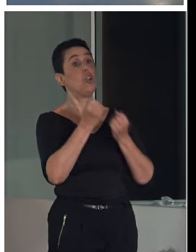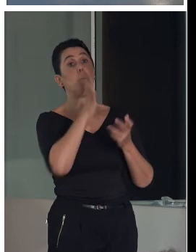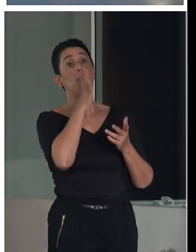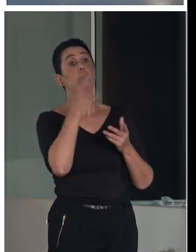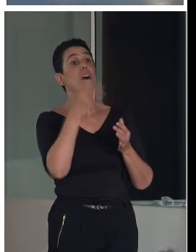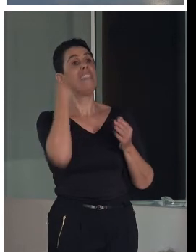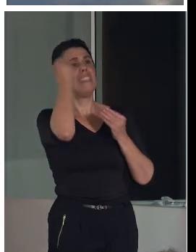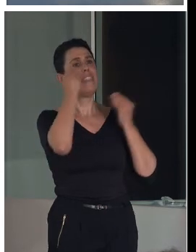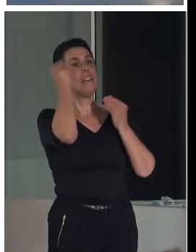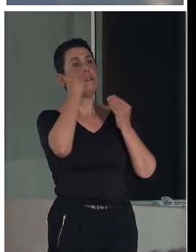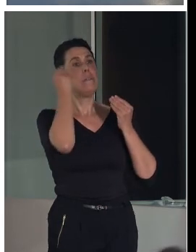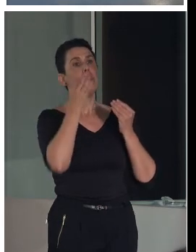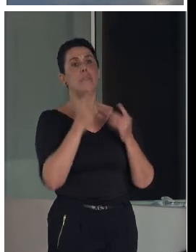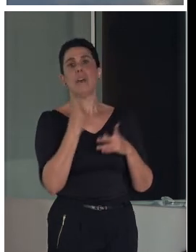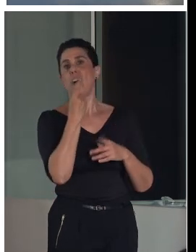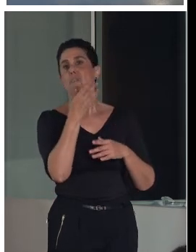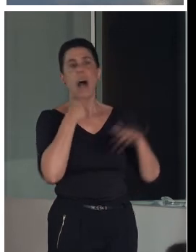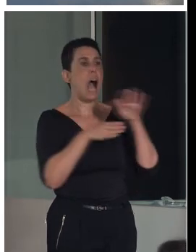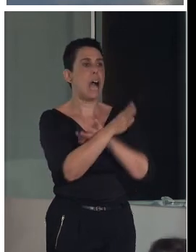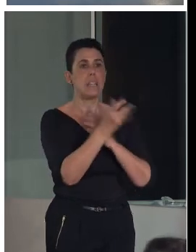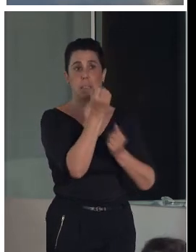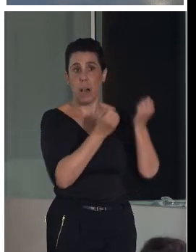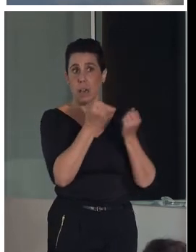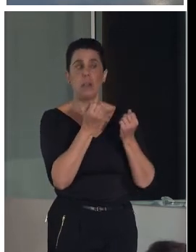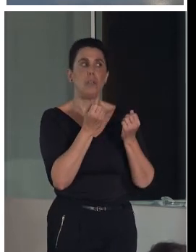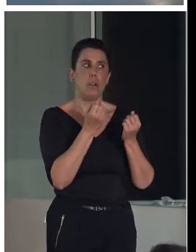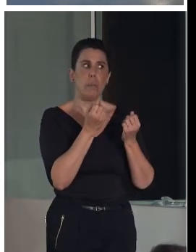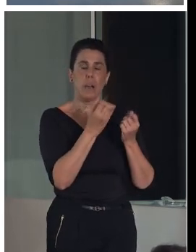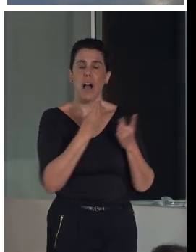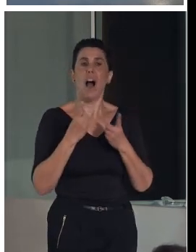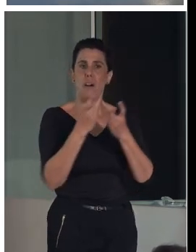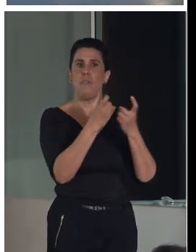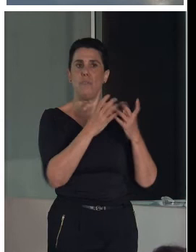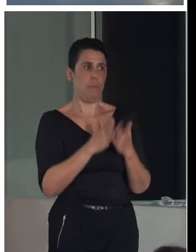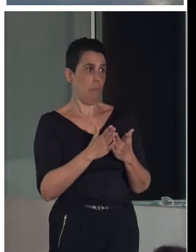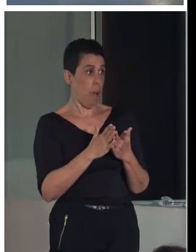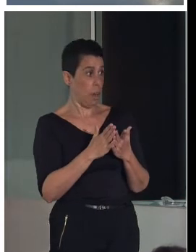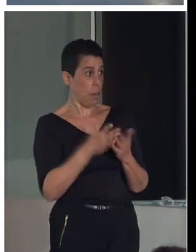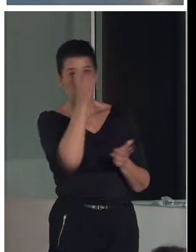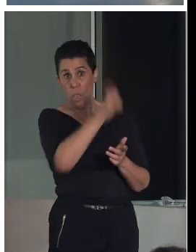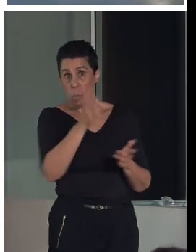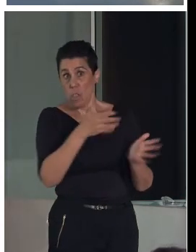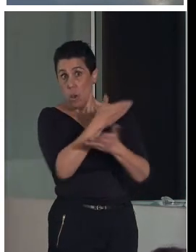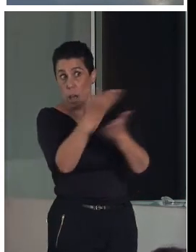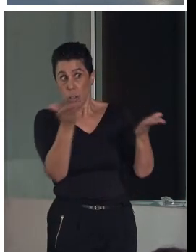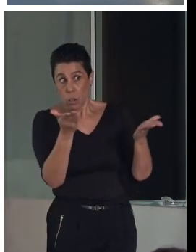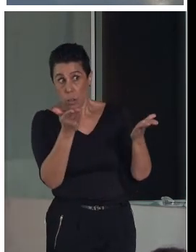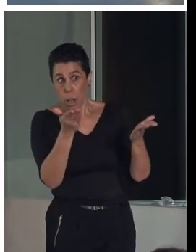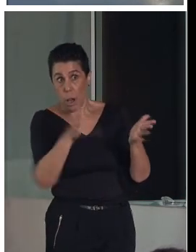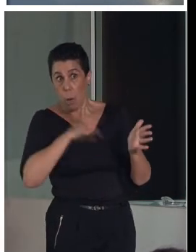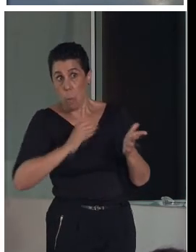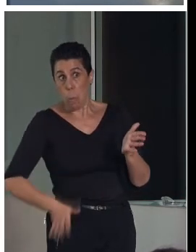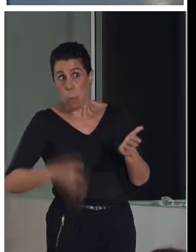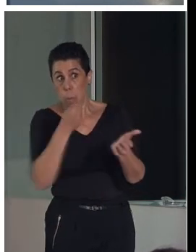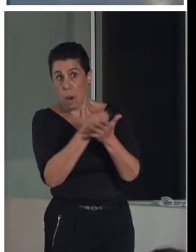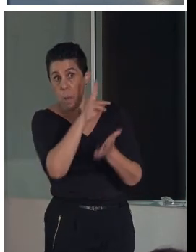que hay una falta de accesibilidad económica a determinados lugares. No todo el mundo puede pagar 20 euros por